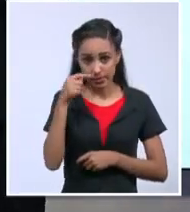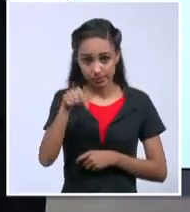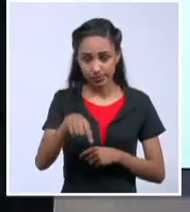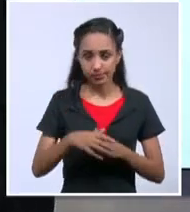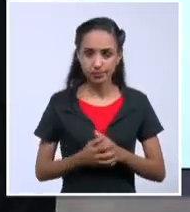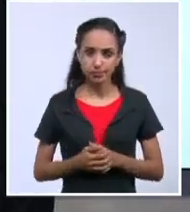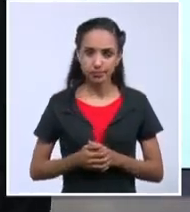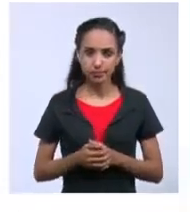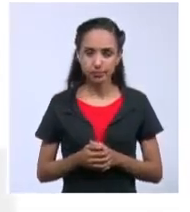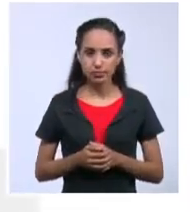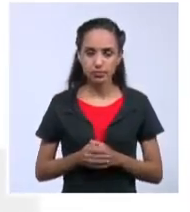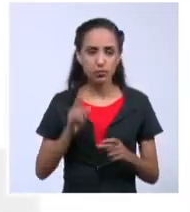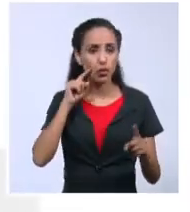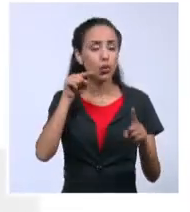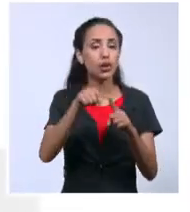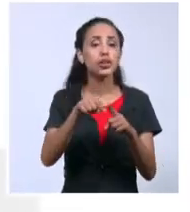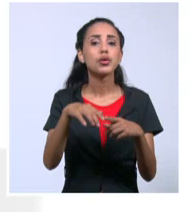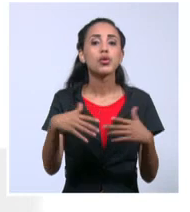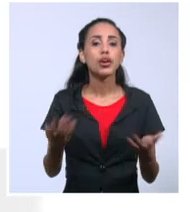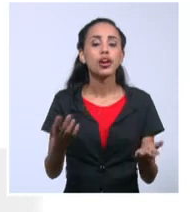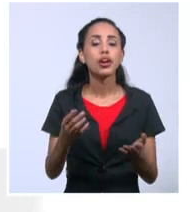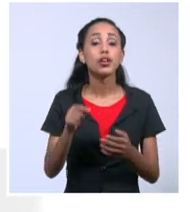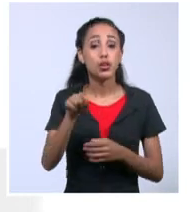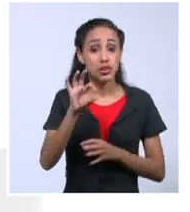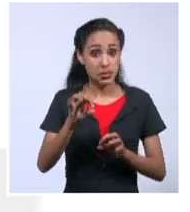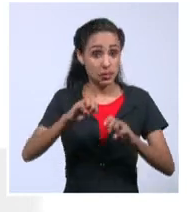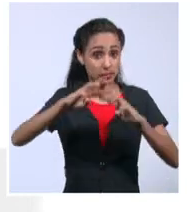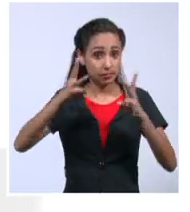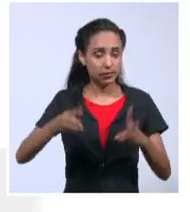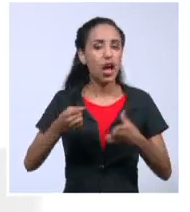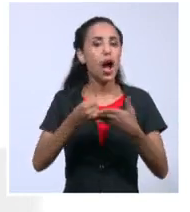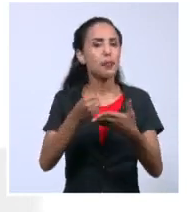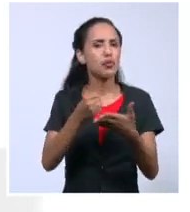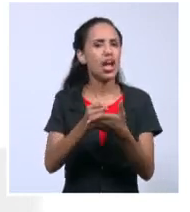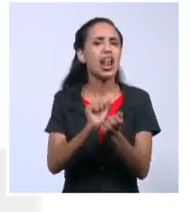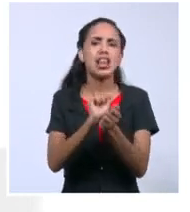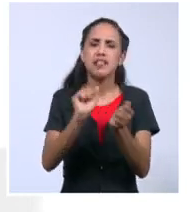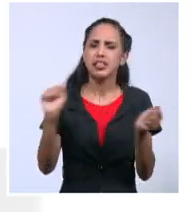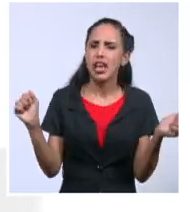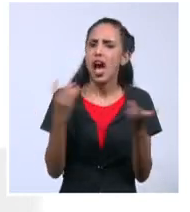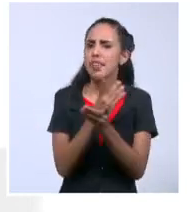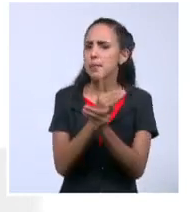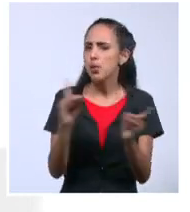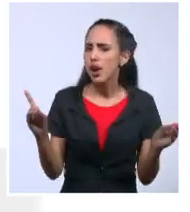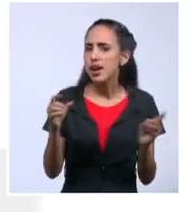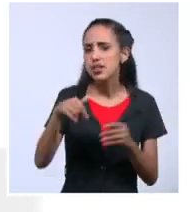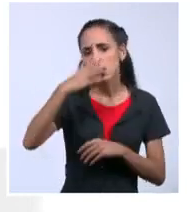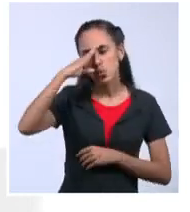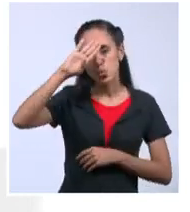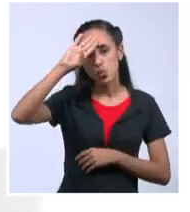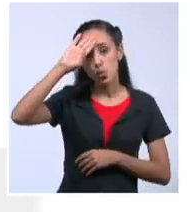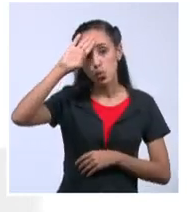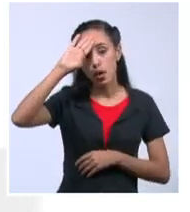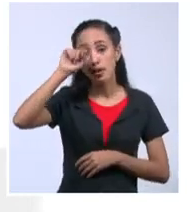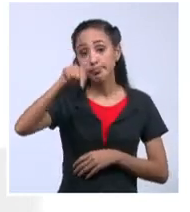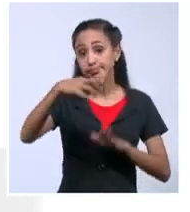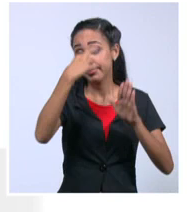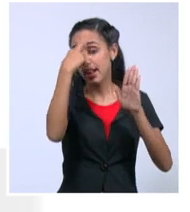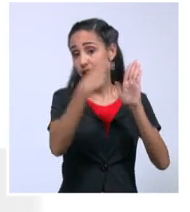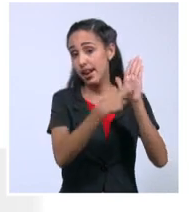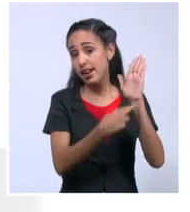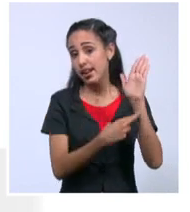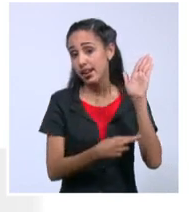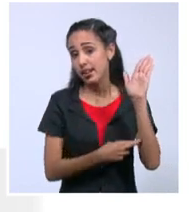Los objetivos del directorio son, lo dice la propia página, apoyar la libertad, la democracia, etcétera, etcétera. Y los registros muestran que la